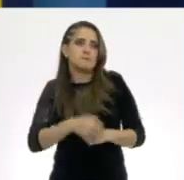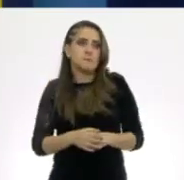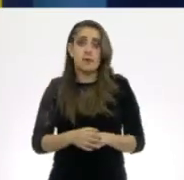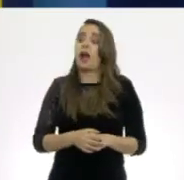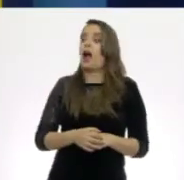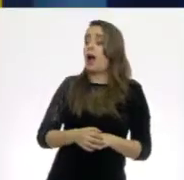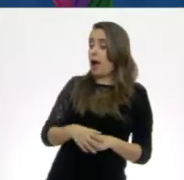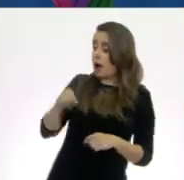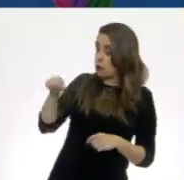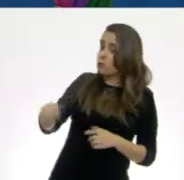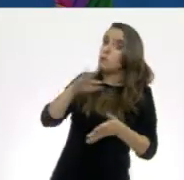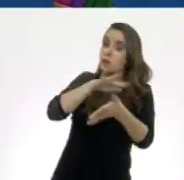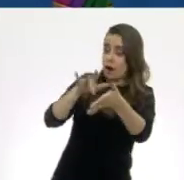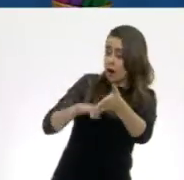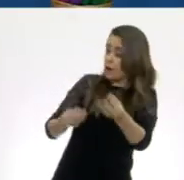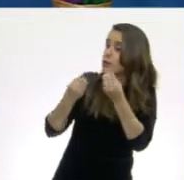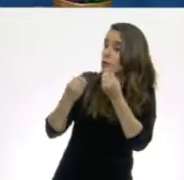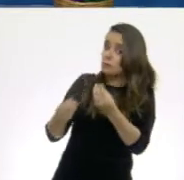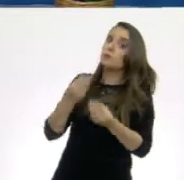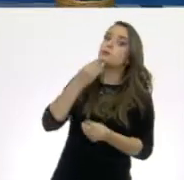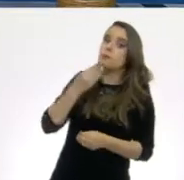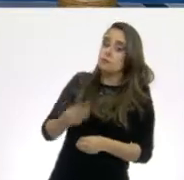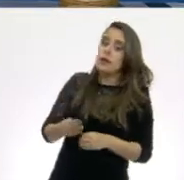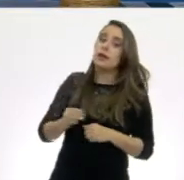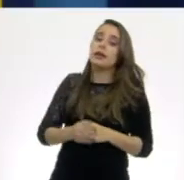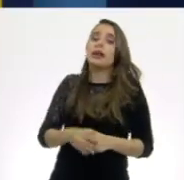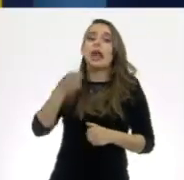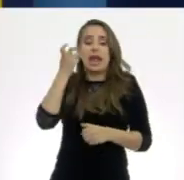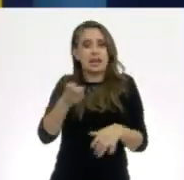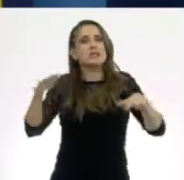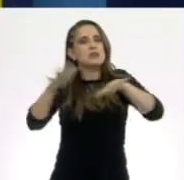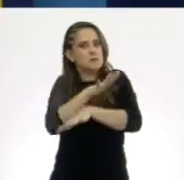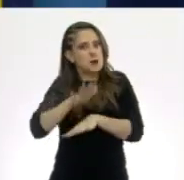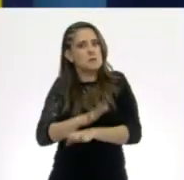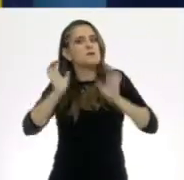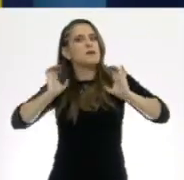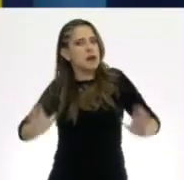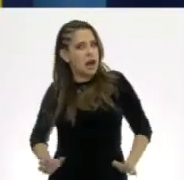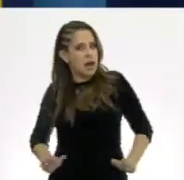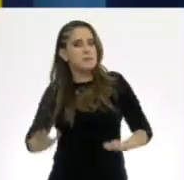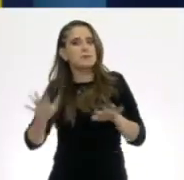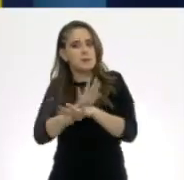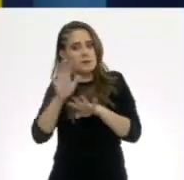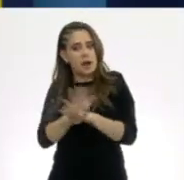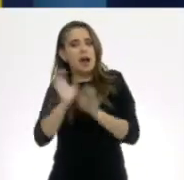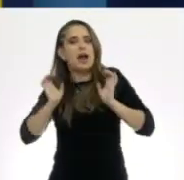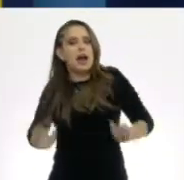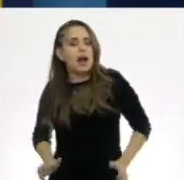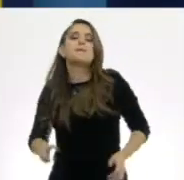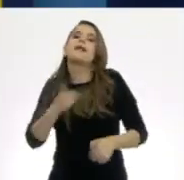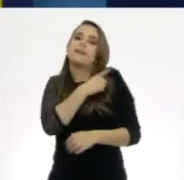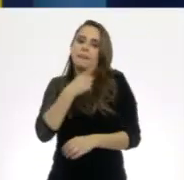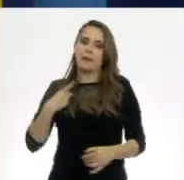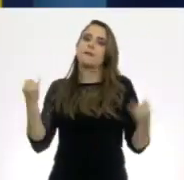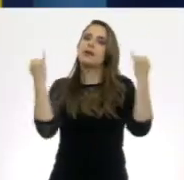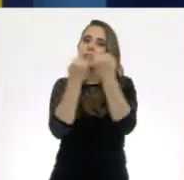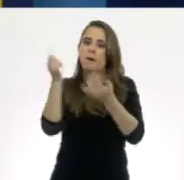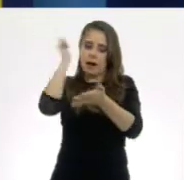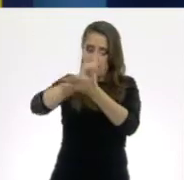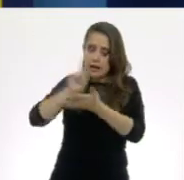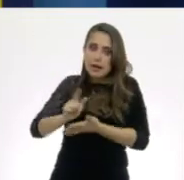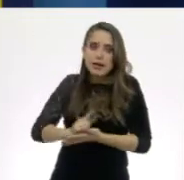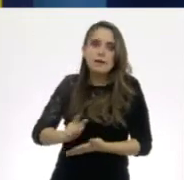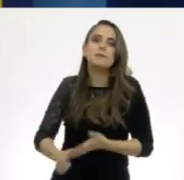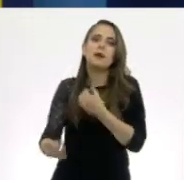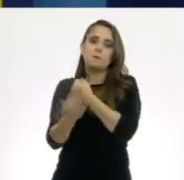lees mucho. Oye, fíjate que además de conocer esos cambios físicos, también debemos de practicar hábitos de higiene y protección,